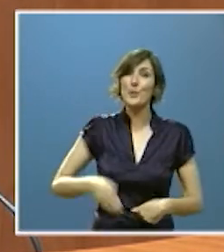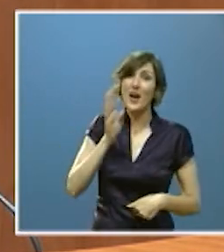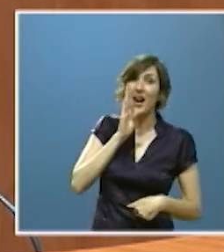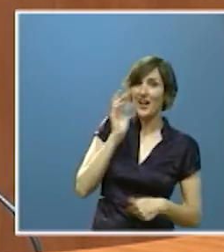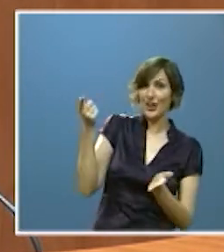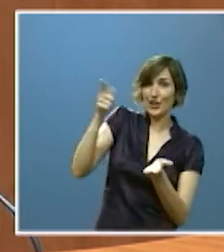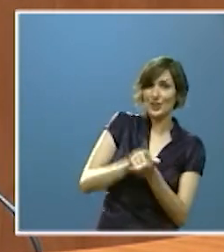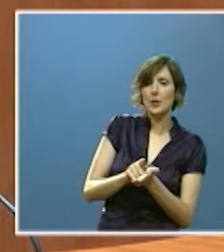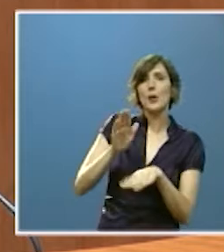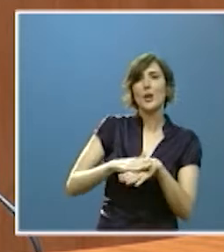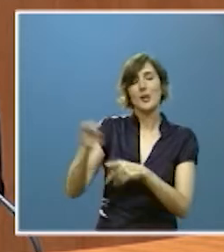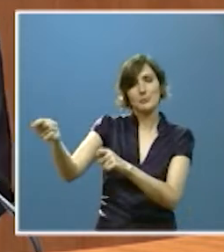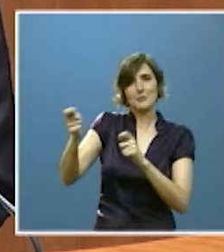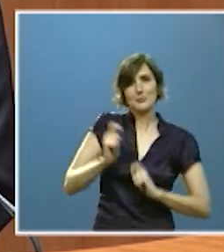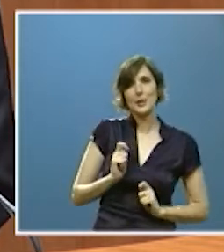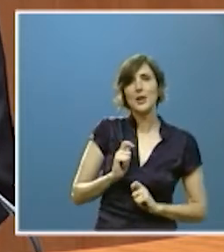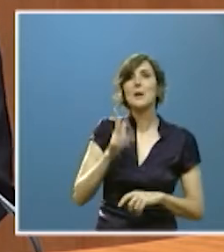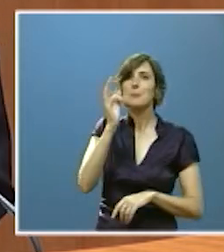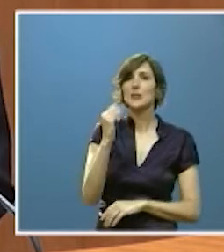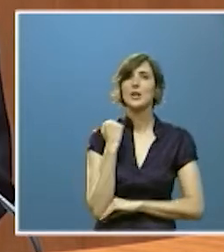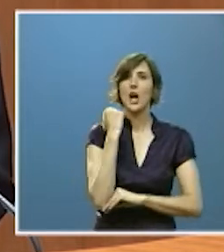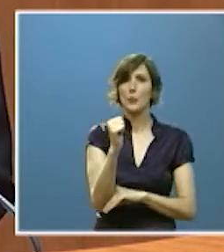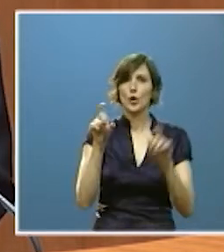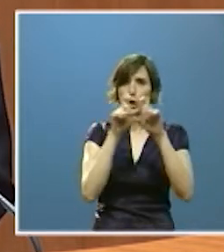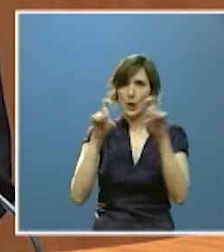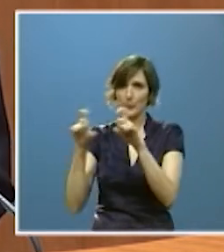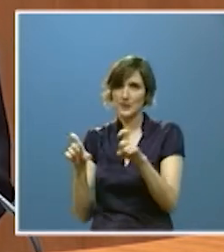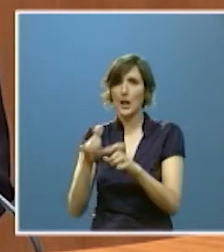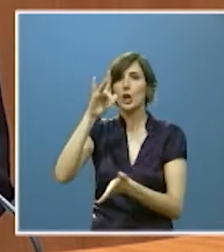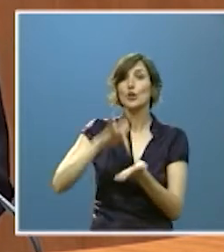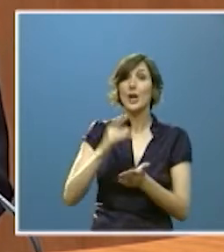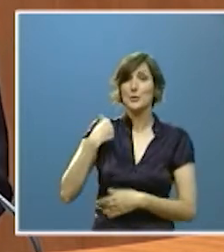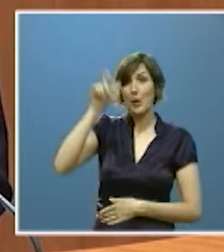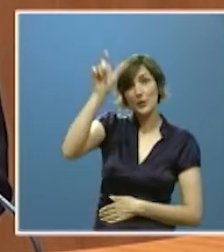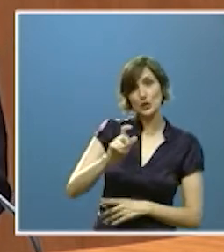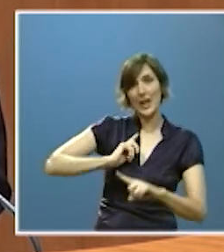facilitar su traslado y con apoyos a las empresas que los contraten